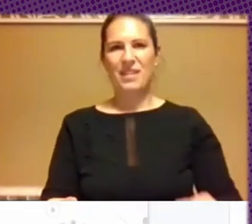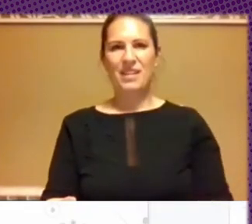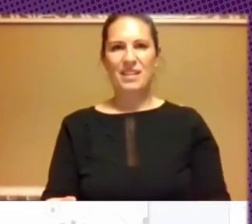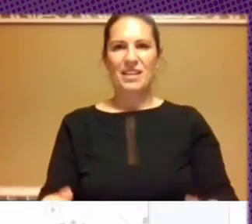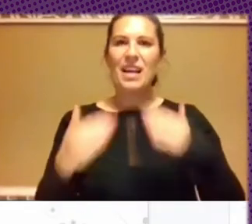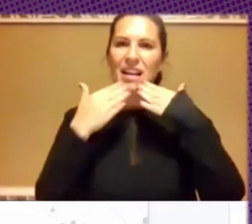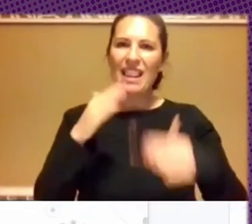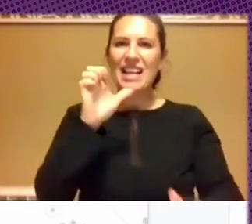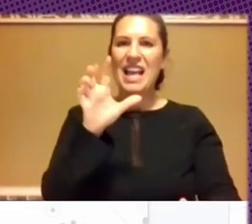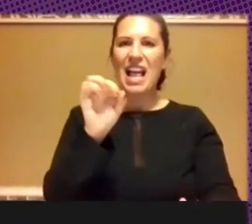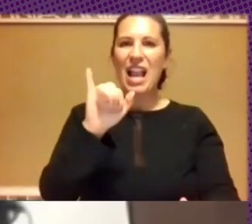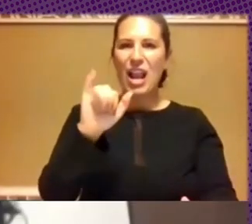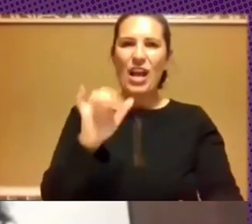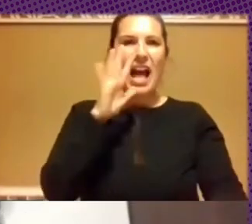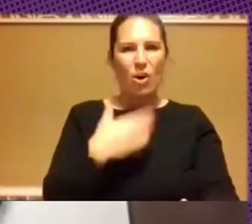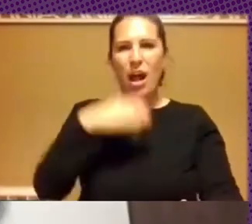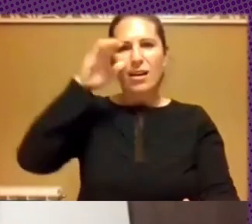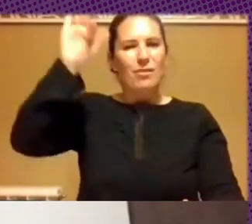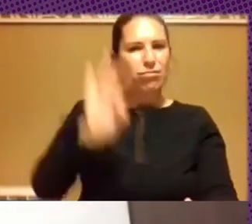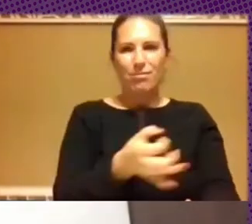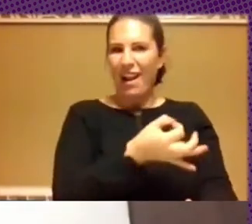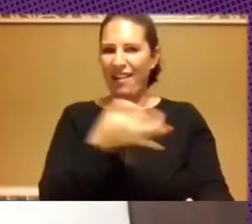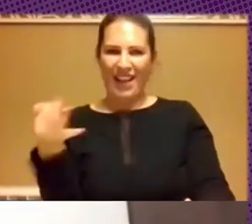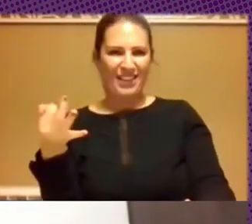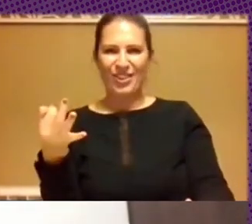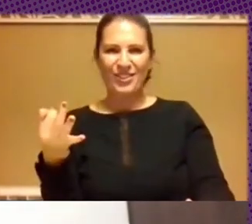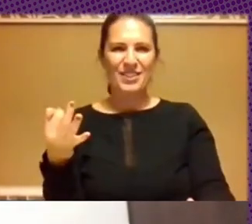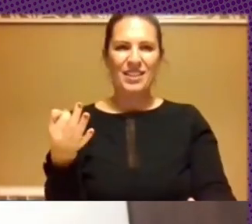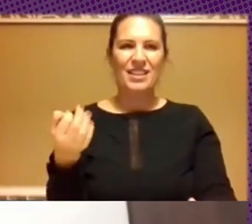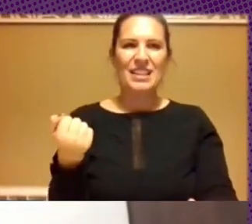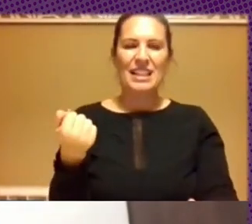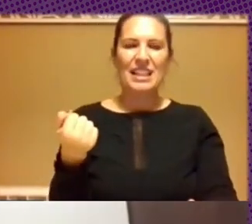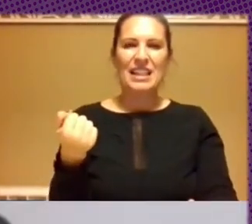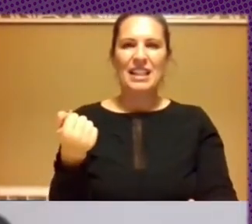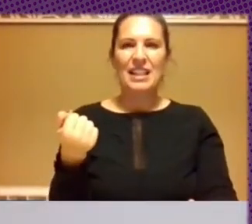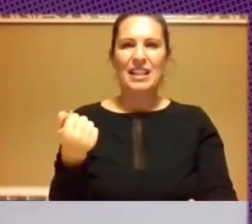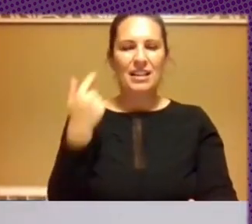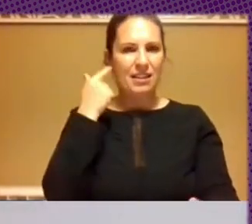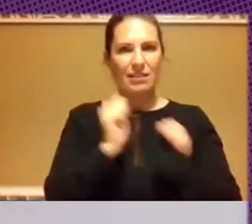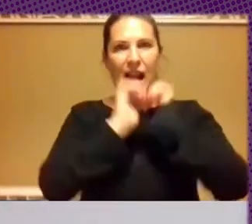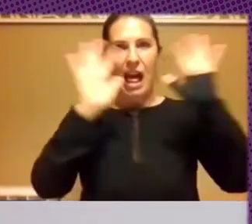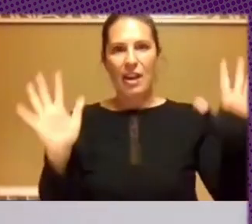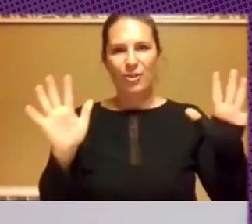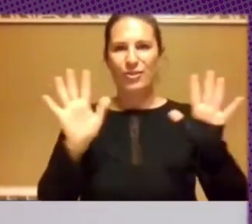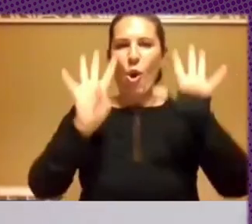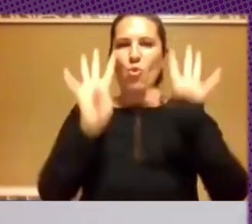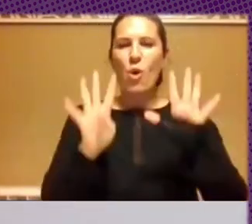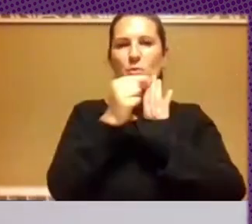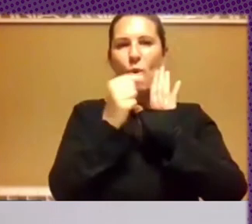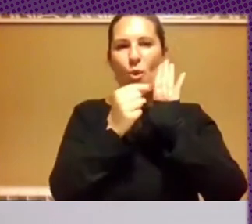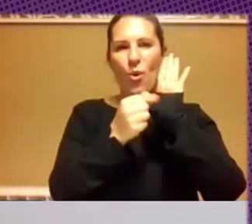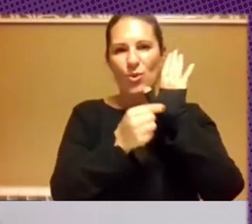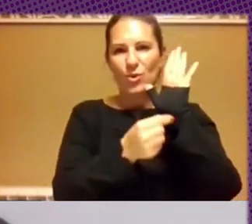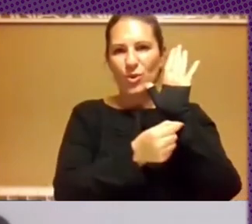escuchó perfectamente y aparte bueno claramente concisamente esos nueve nueve puntos de